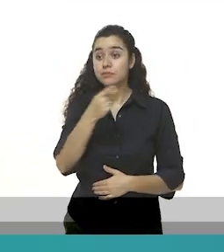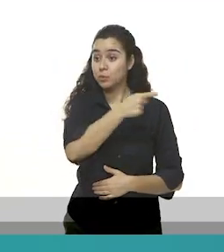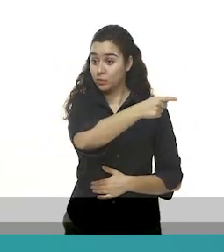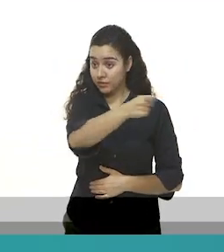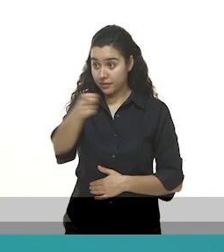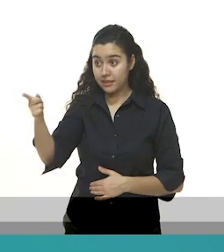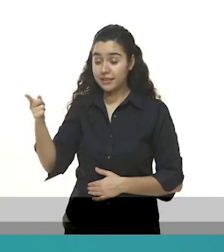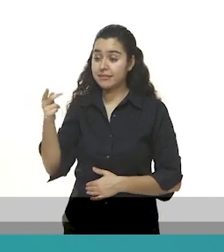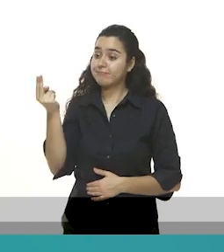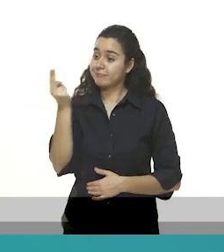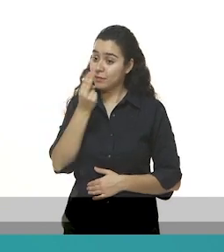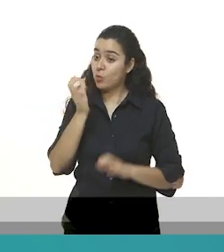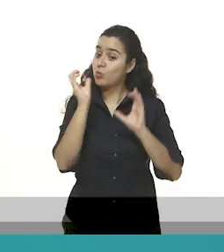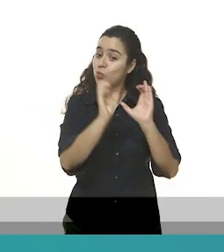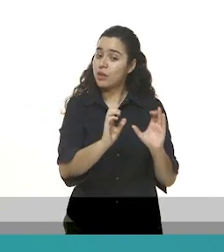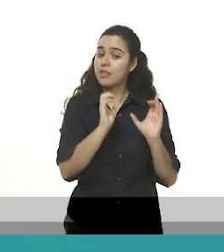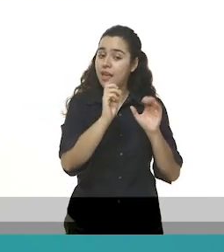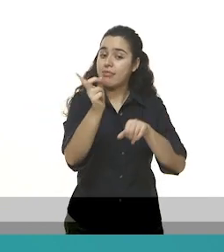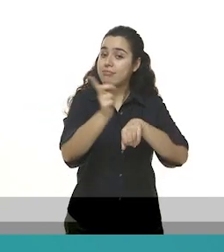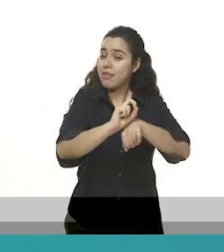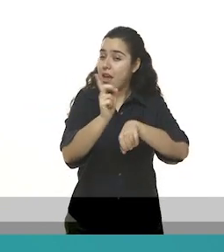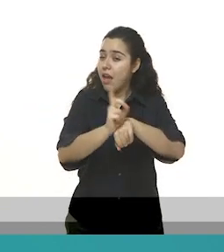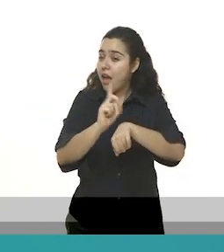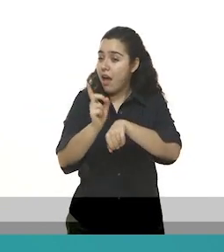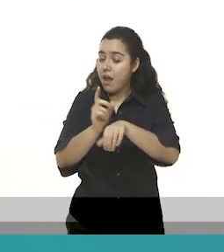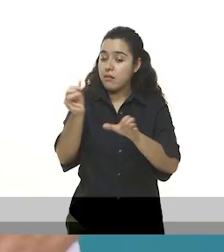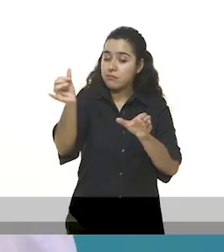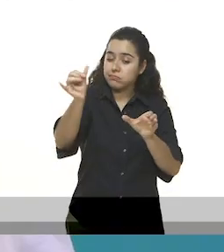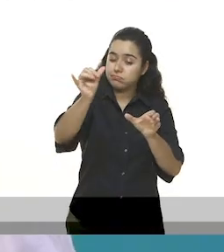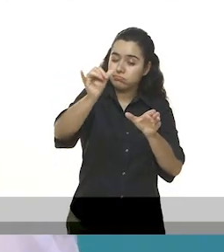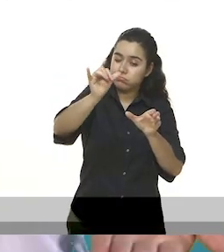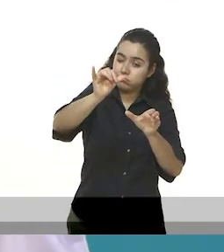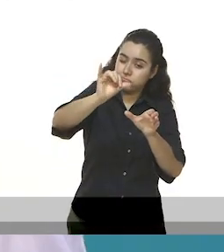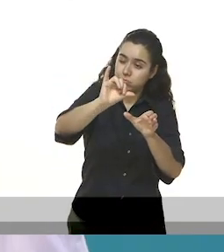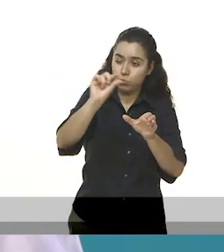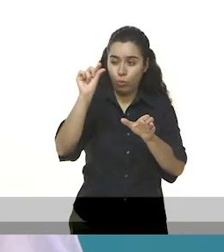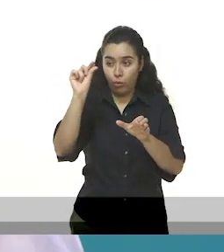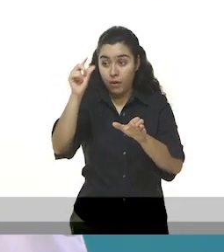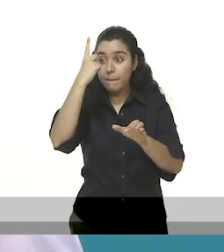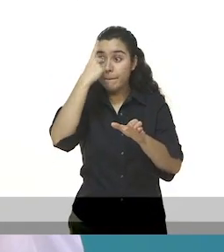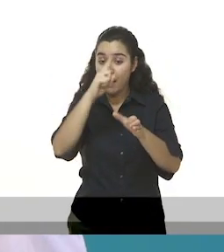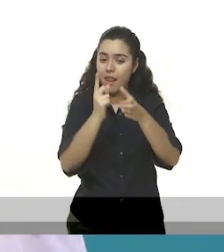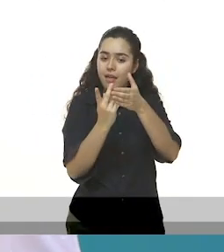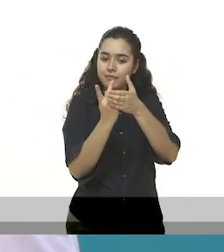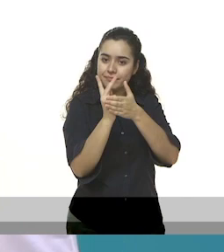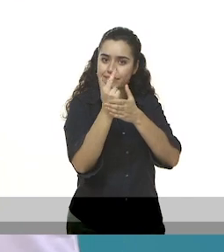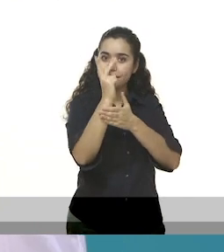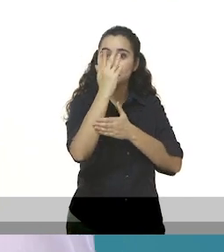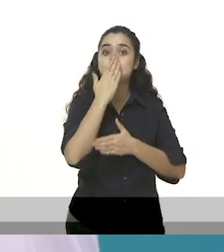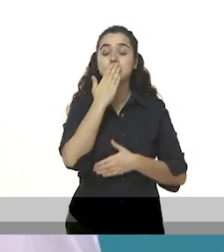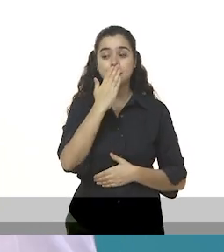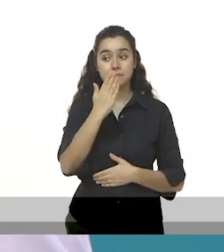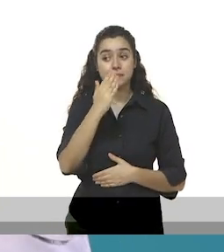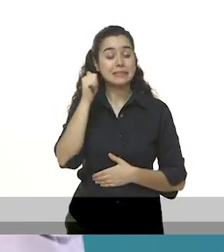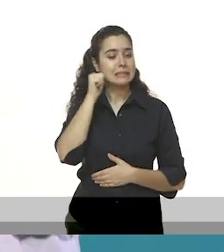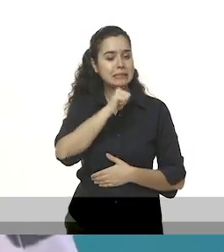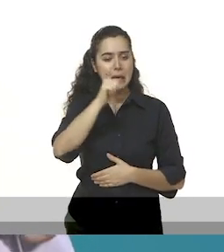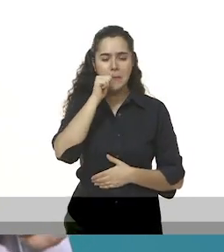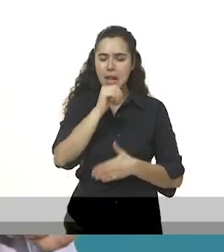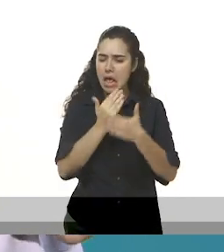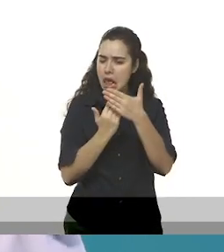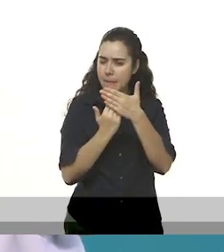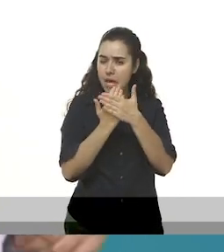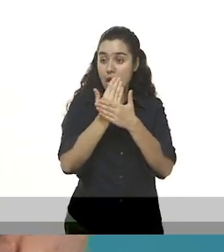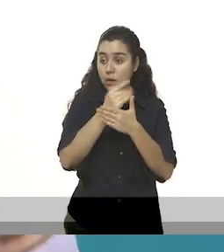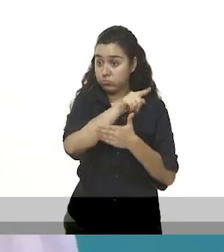cuidar muy bien a esta planta, hasta que crezca y dé frijolitos. Así que cada mañana al ingresar al salón, tendrán cinco minutos para